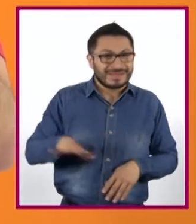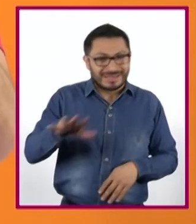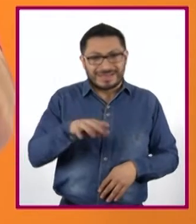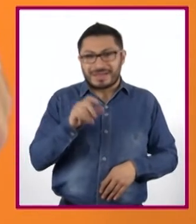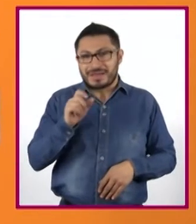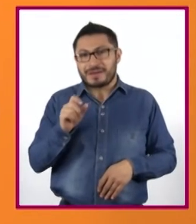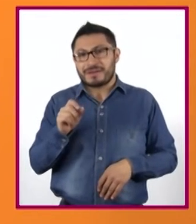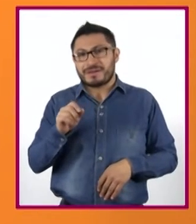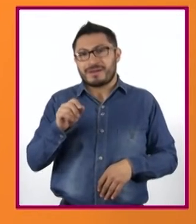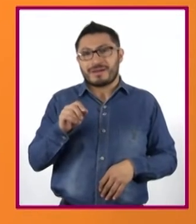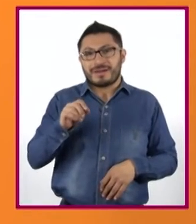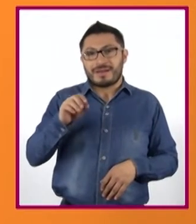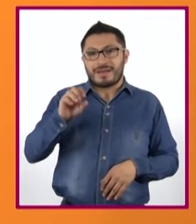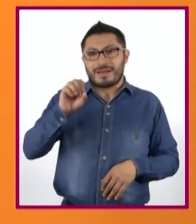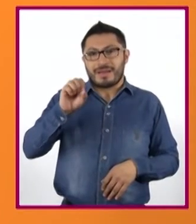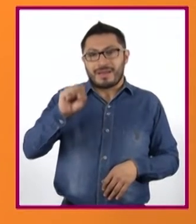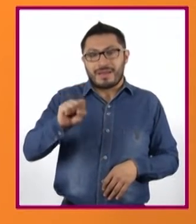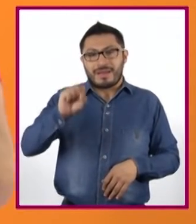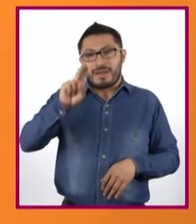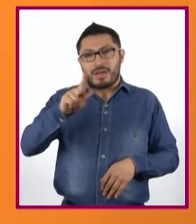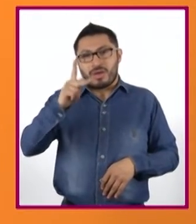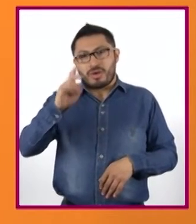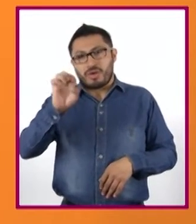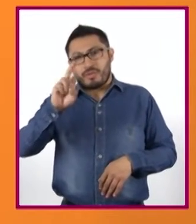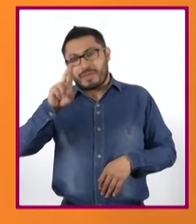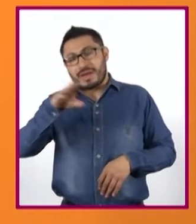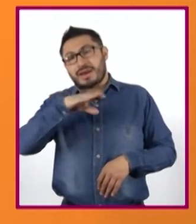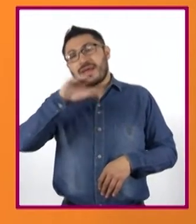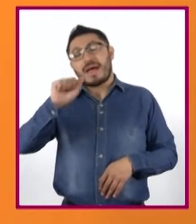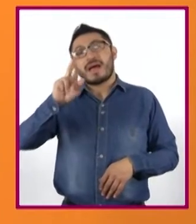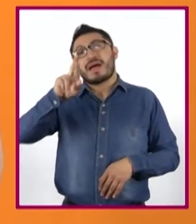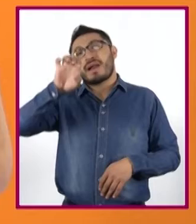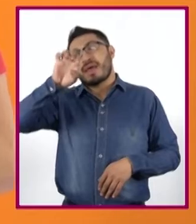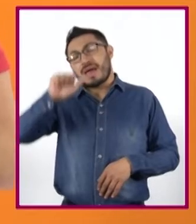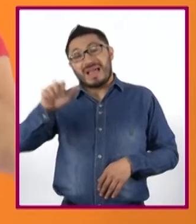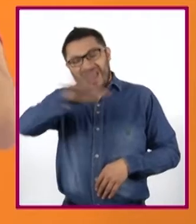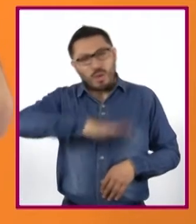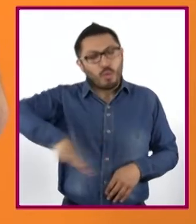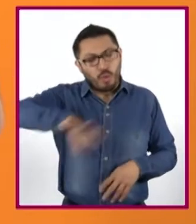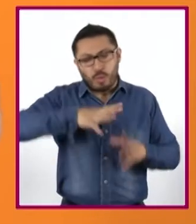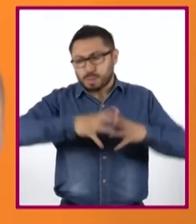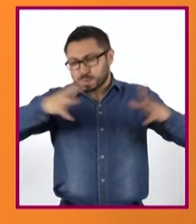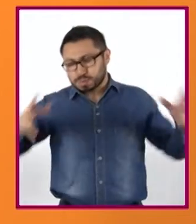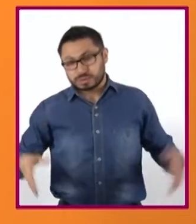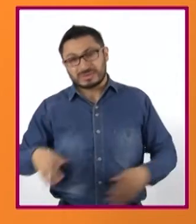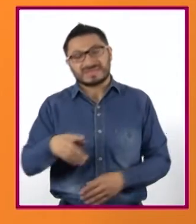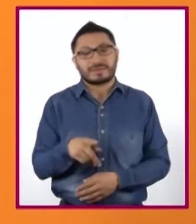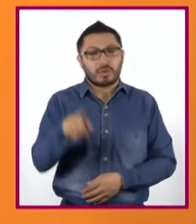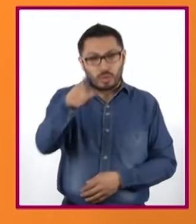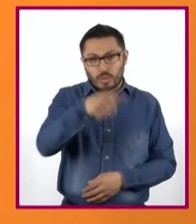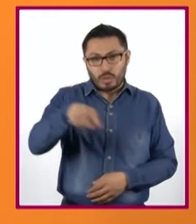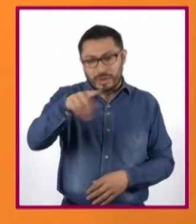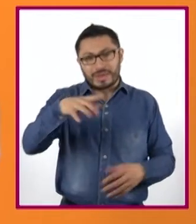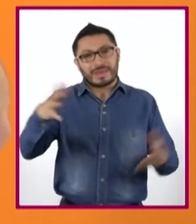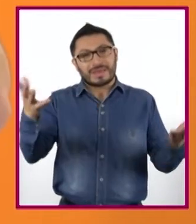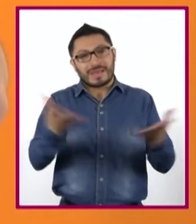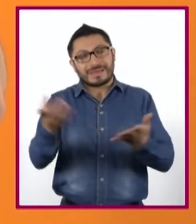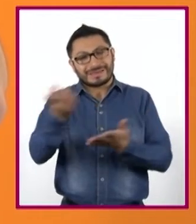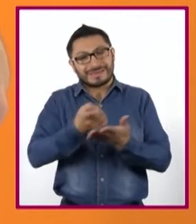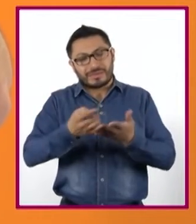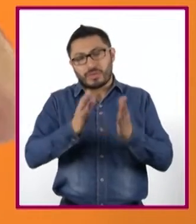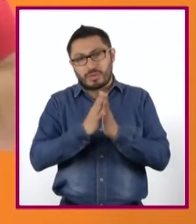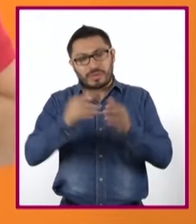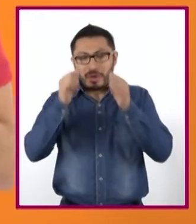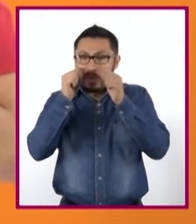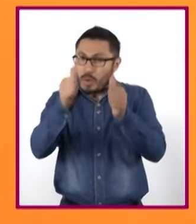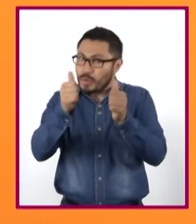llamada superárea. Mientras lo hace, le pedimos que realicen un esquema. Así que pongan mucha